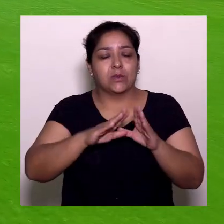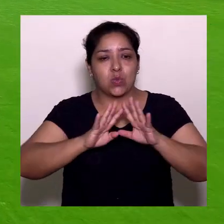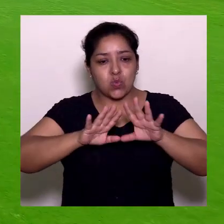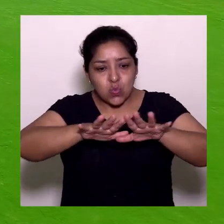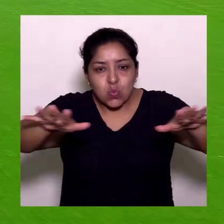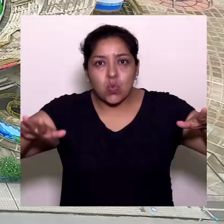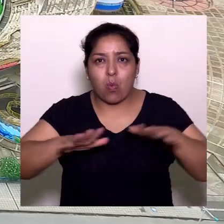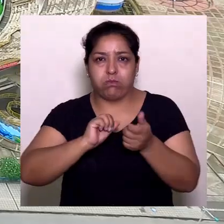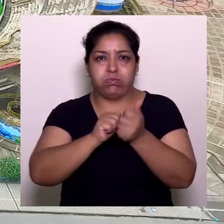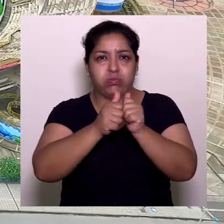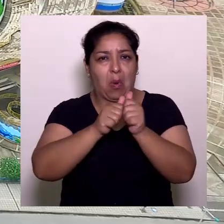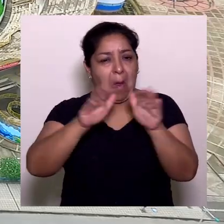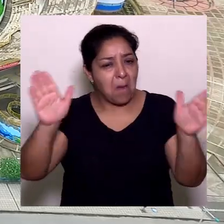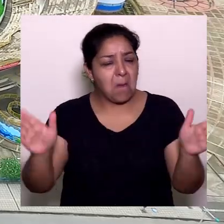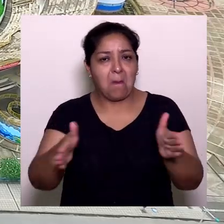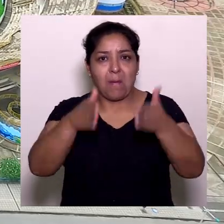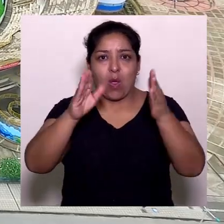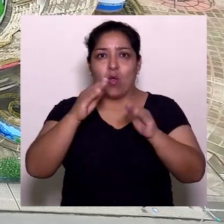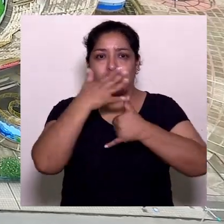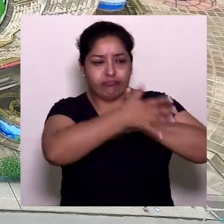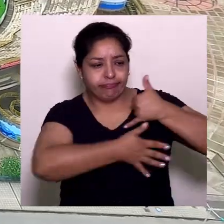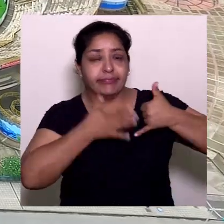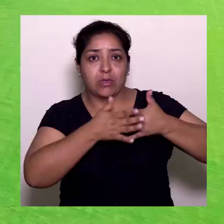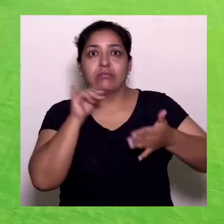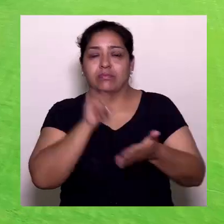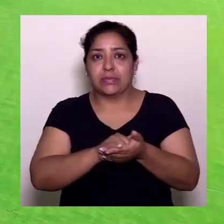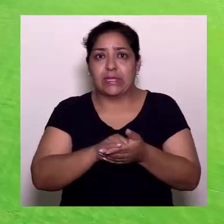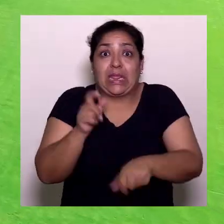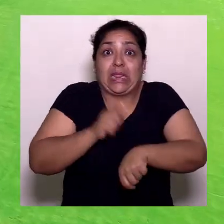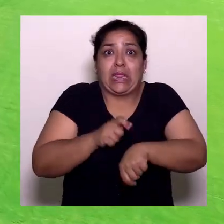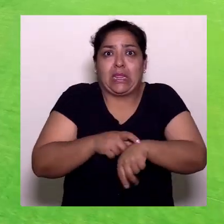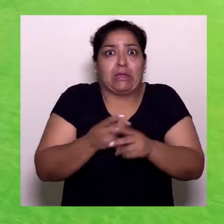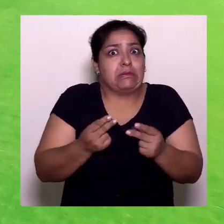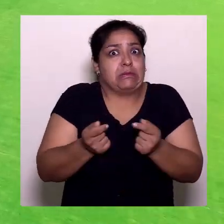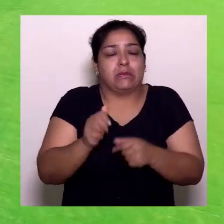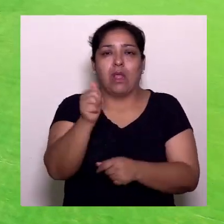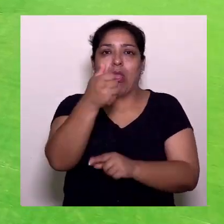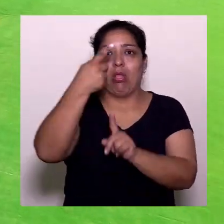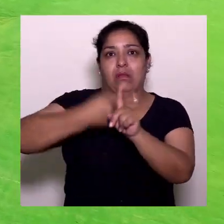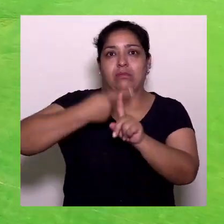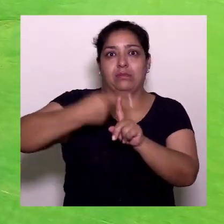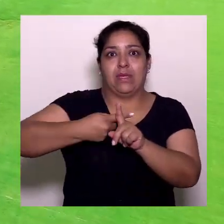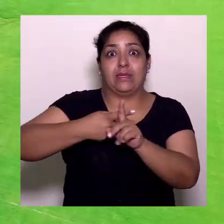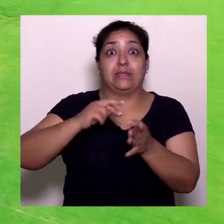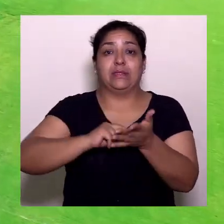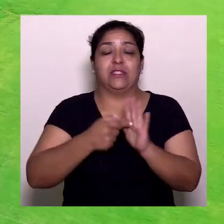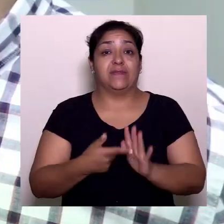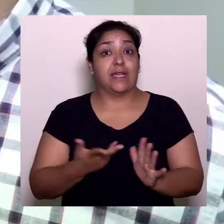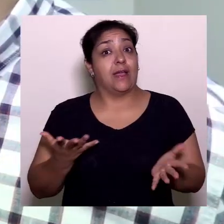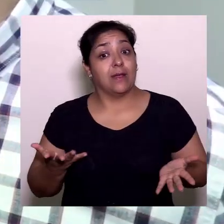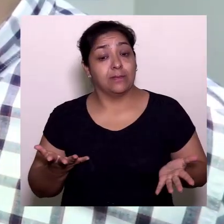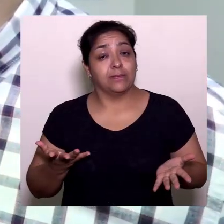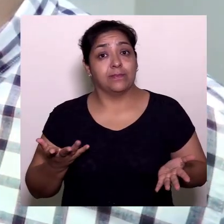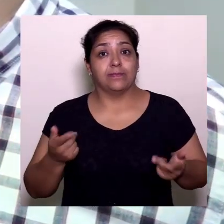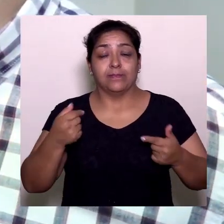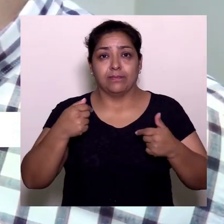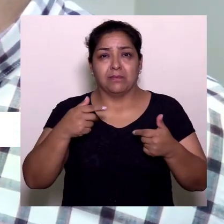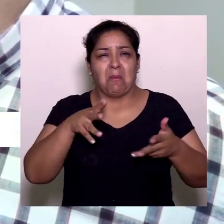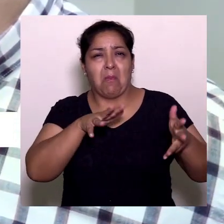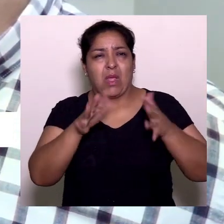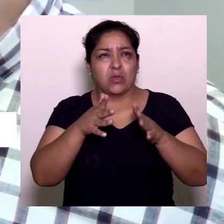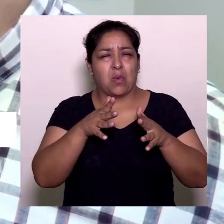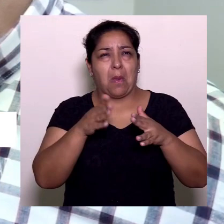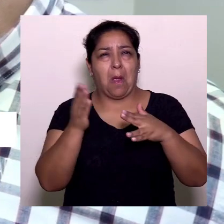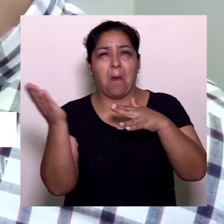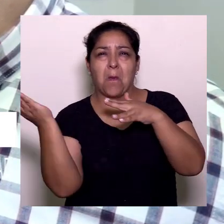el mejor escenario deportivo de Colombia, del fútbol profesional colombiano. Hay un tiempo récord, son 10 meses contractualmente, eso quiere decir que a